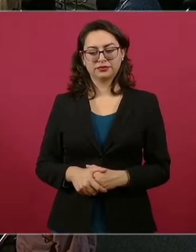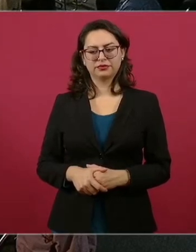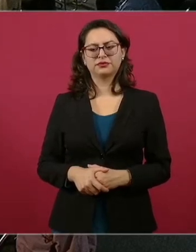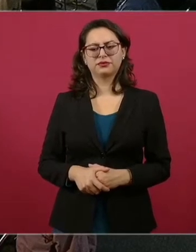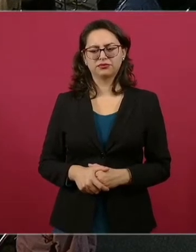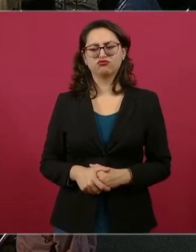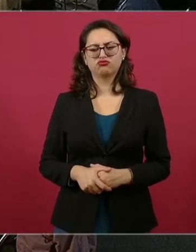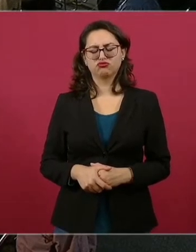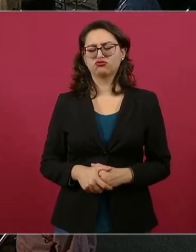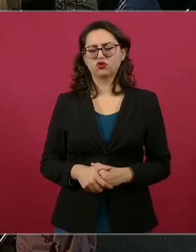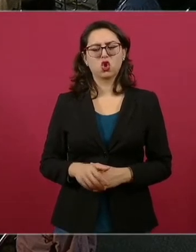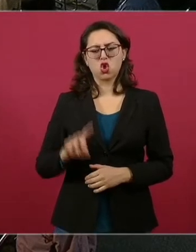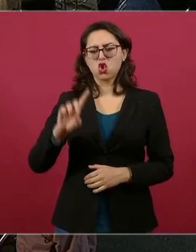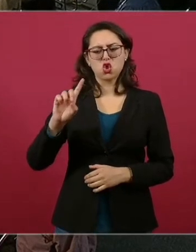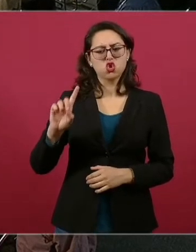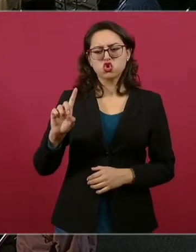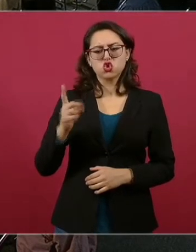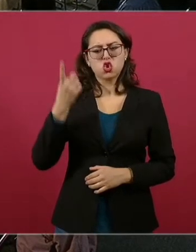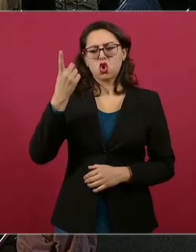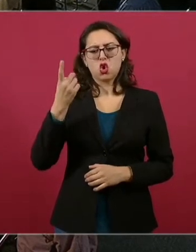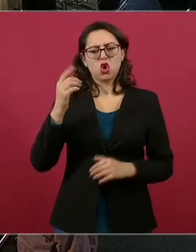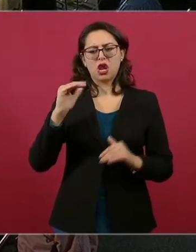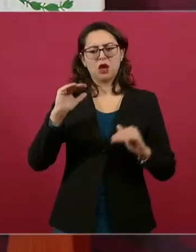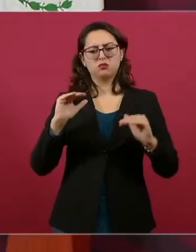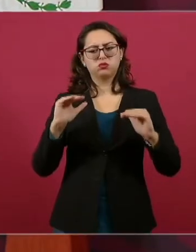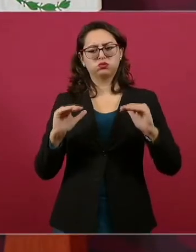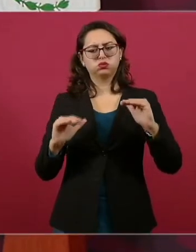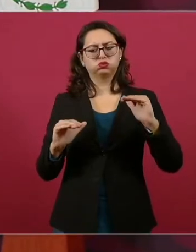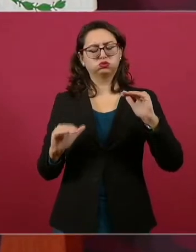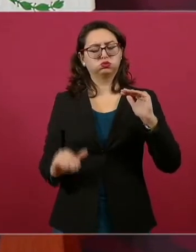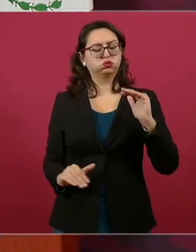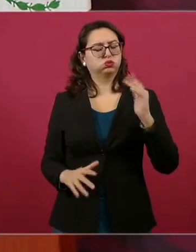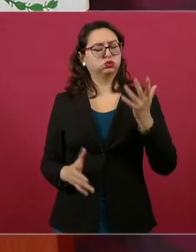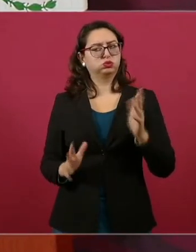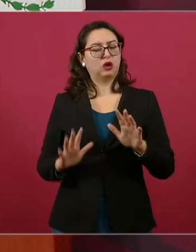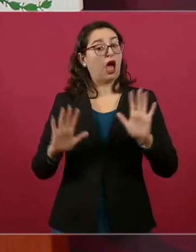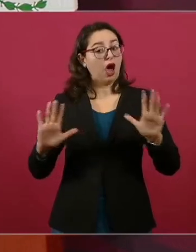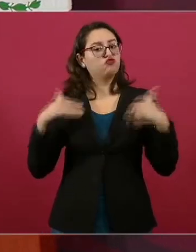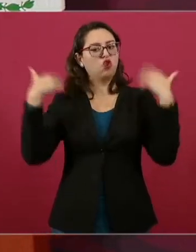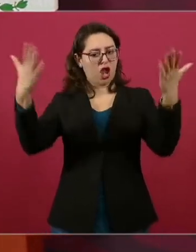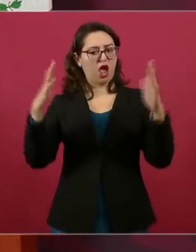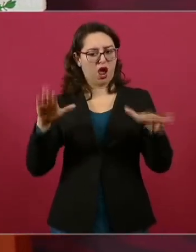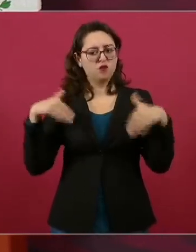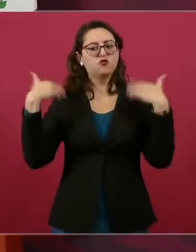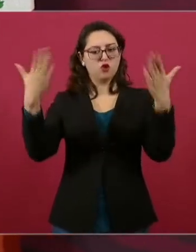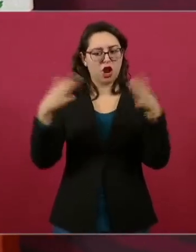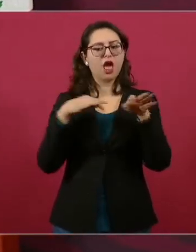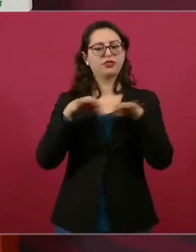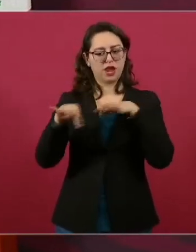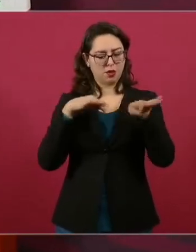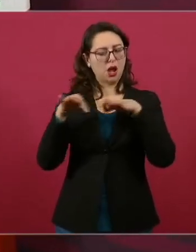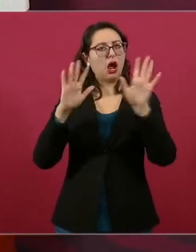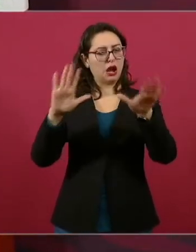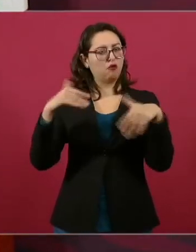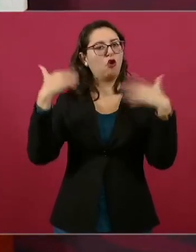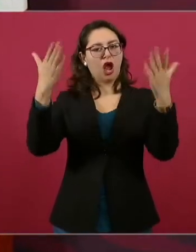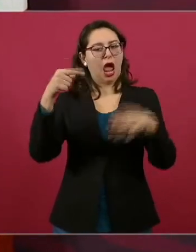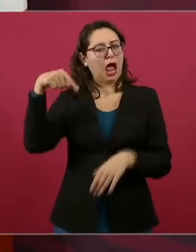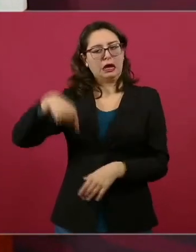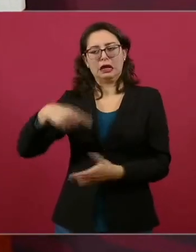de factores, una serie de factores. Nada más que esto no pasaba en décadas,